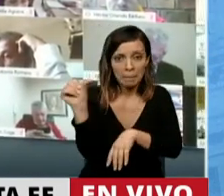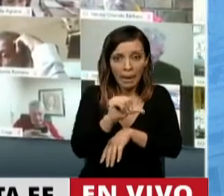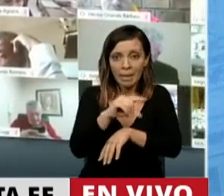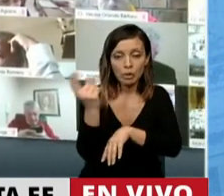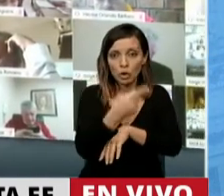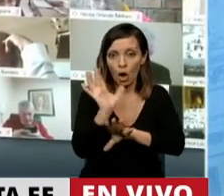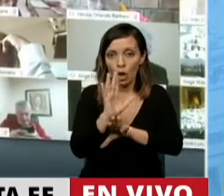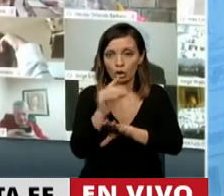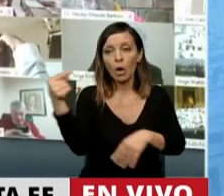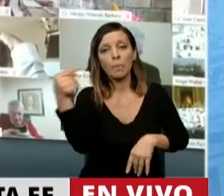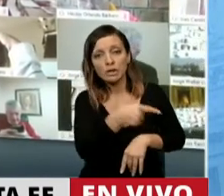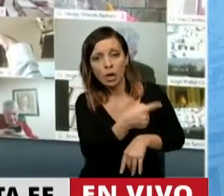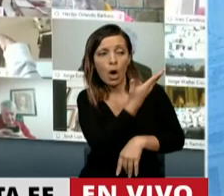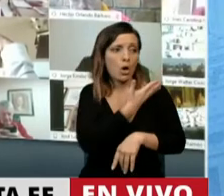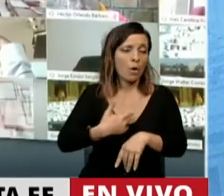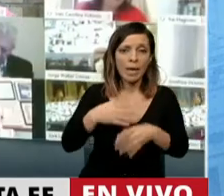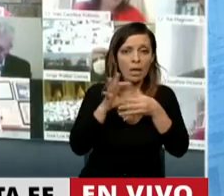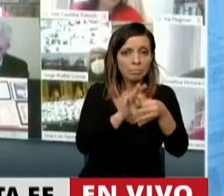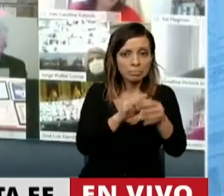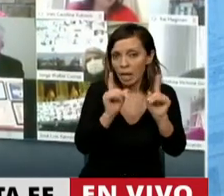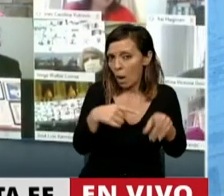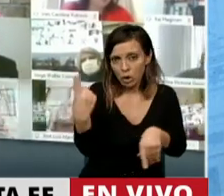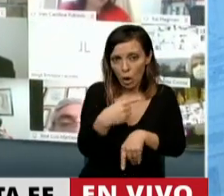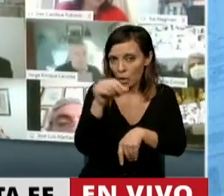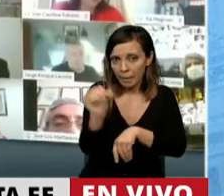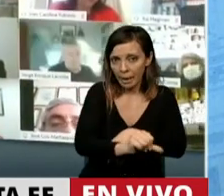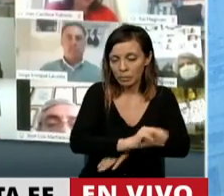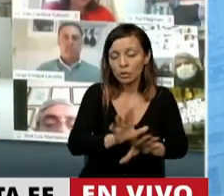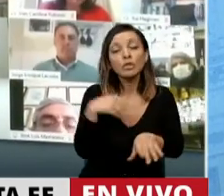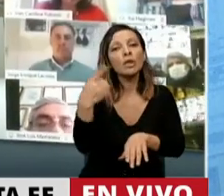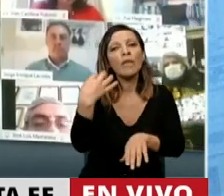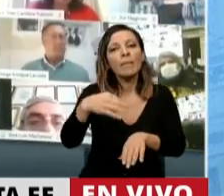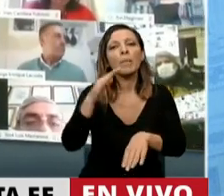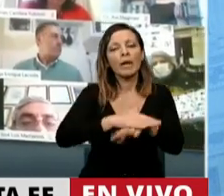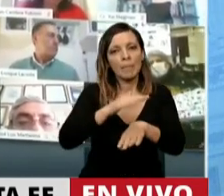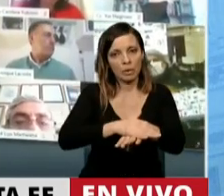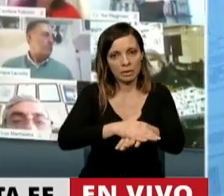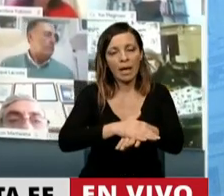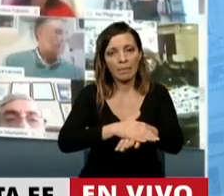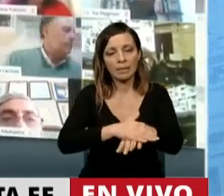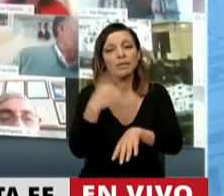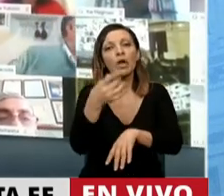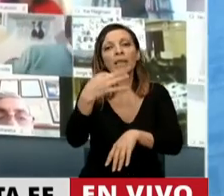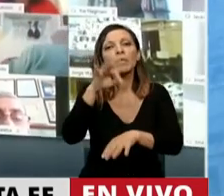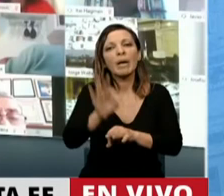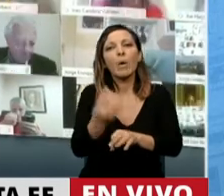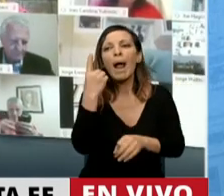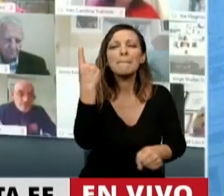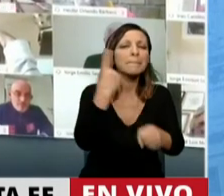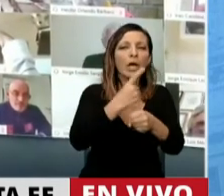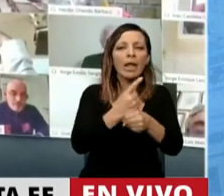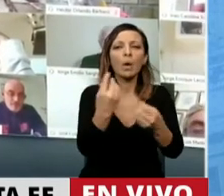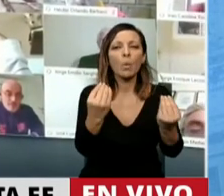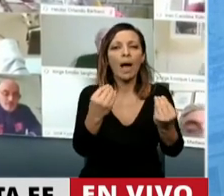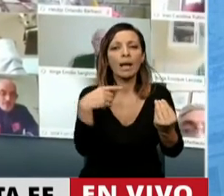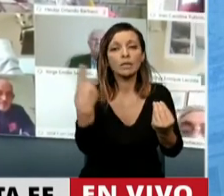Opositores y oficialistas. Y tenemos que ser responsables frente a eso. Tenemos que saber dónde está la prioridad en la Argentina.